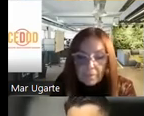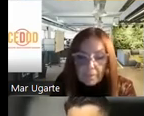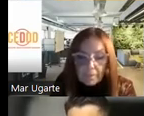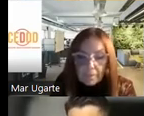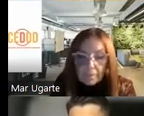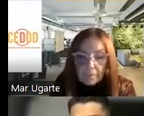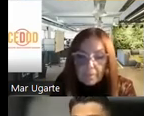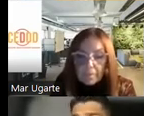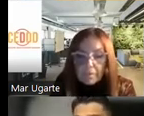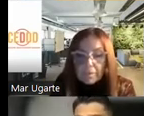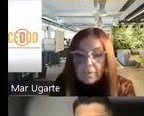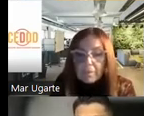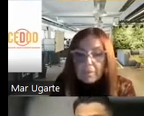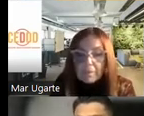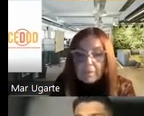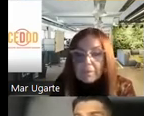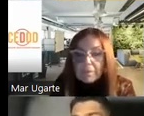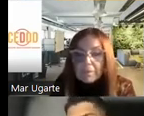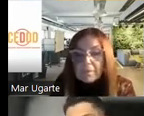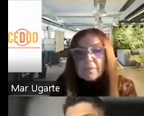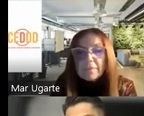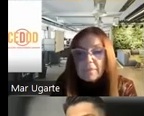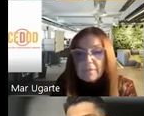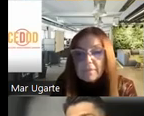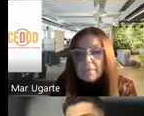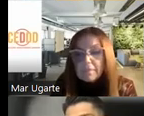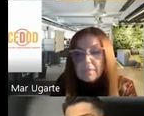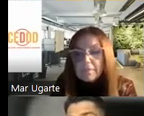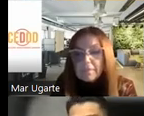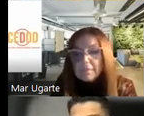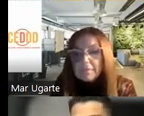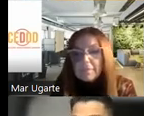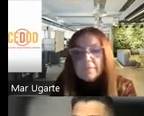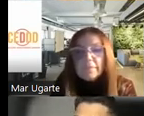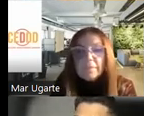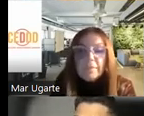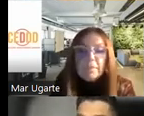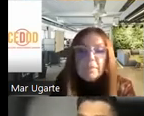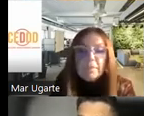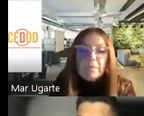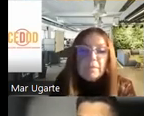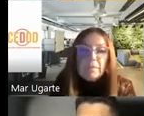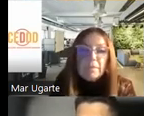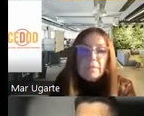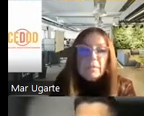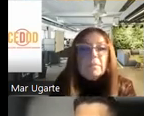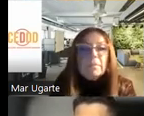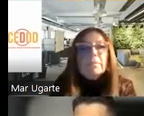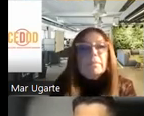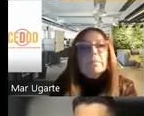padecen trastorno de olfato y esto ya lo sabíamos antes, incluso con la gripe, pero claro, llegó la COVID y lo puso todo mucho